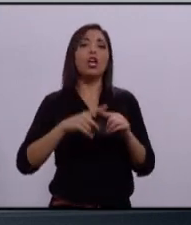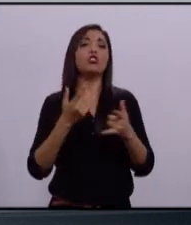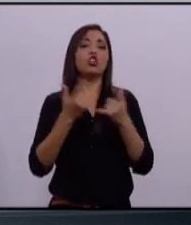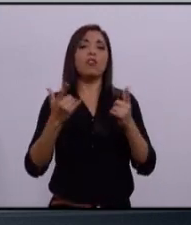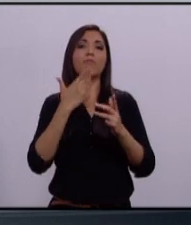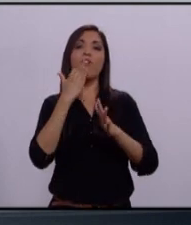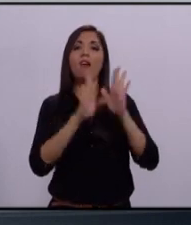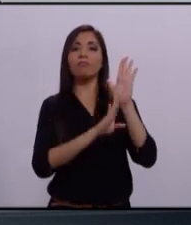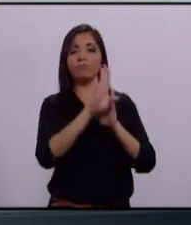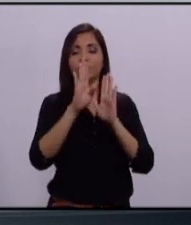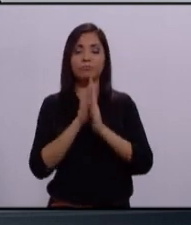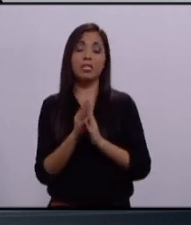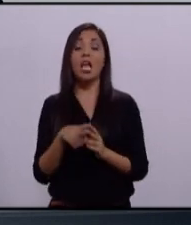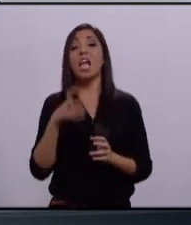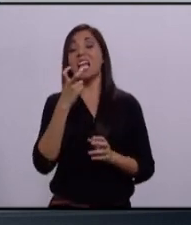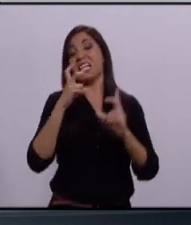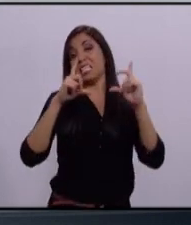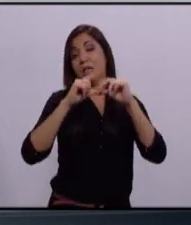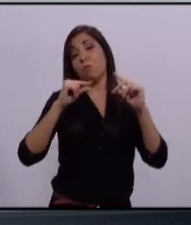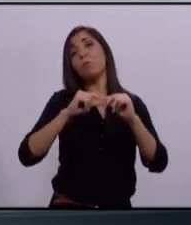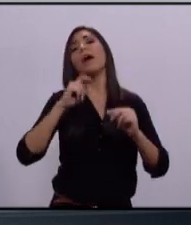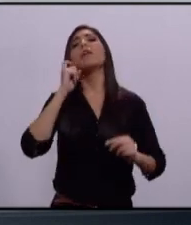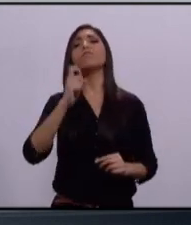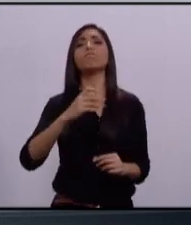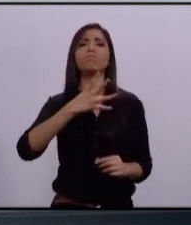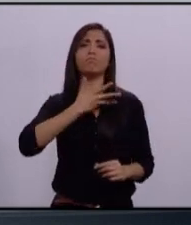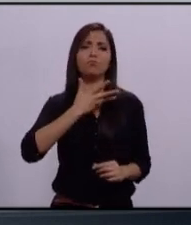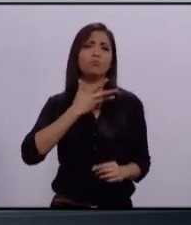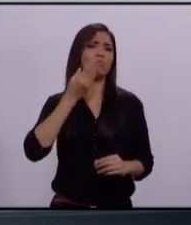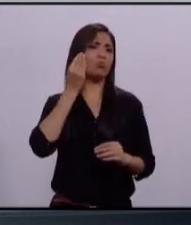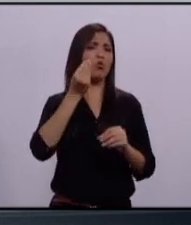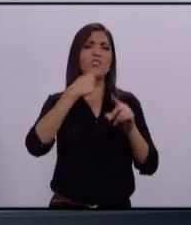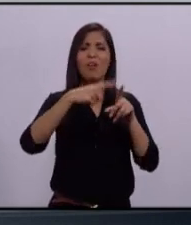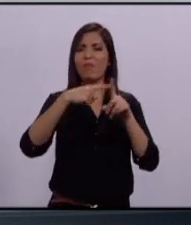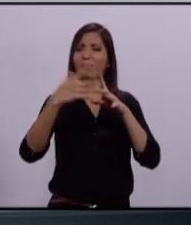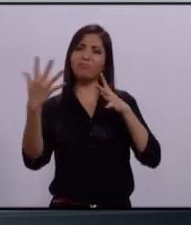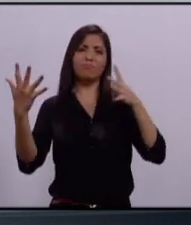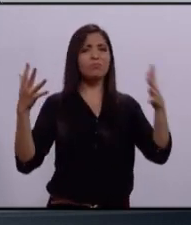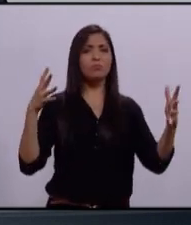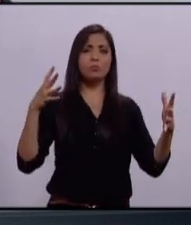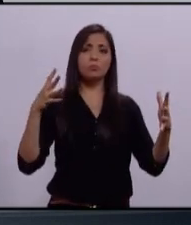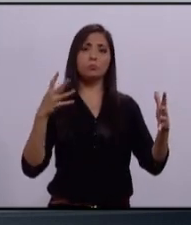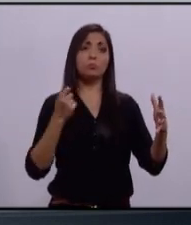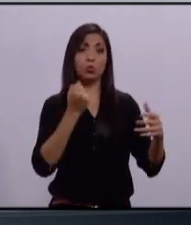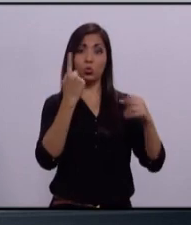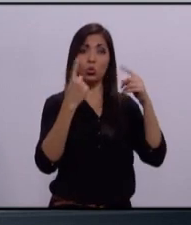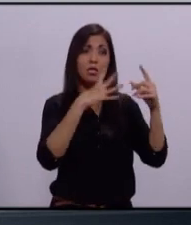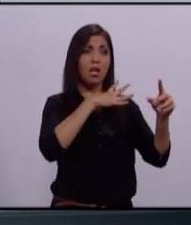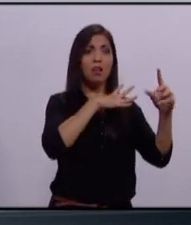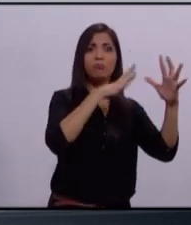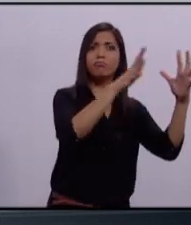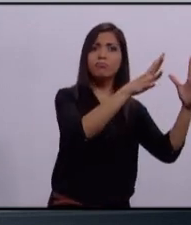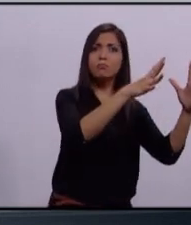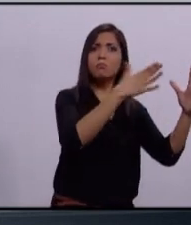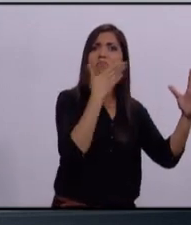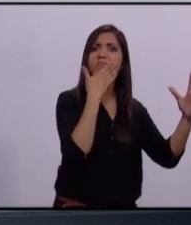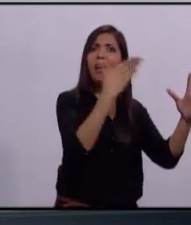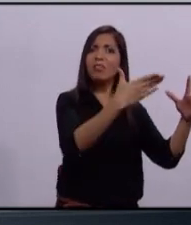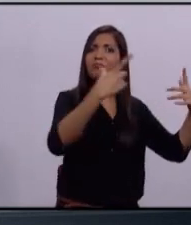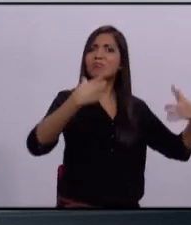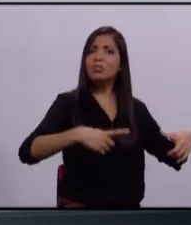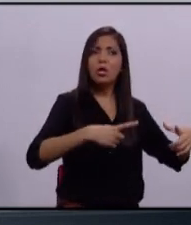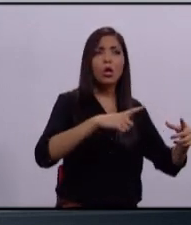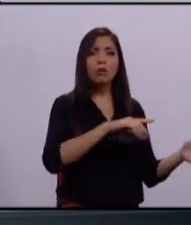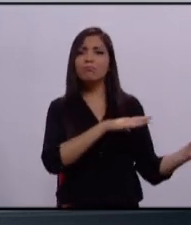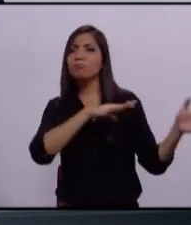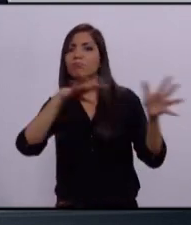de éxito. Zapopan es un municipio de grandes contrastes, donde viven quienes todos lo tienen, pero muchos más que